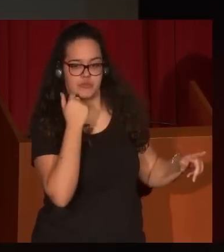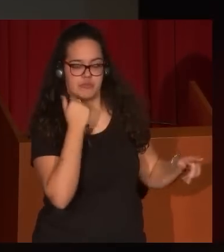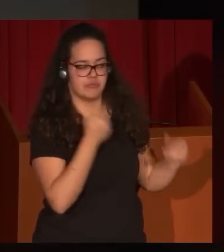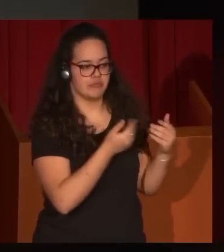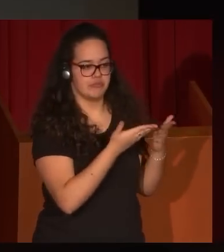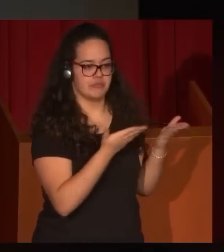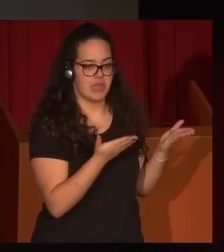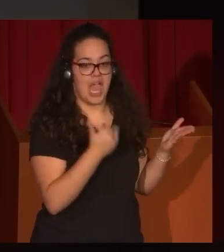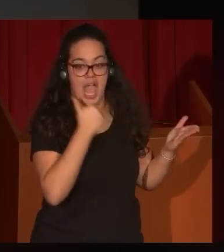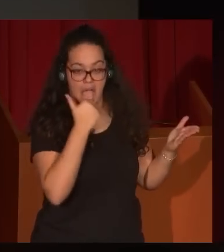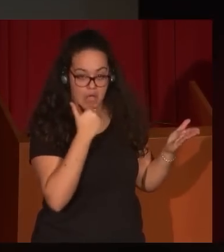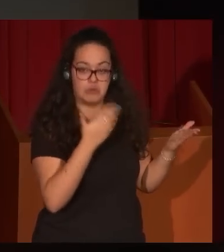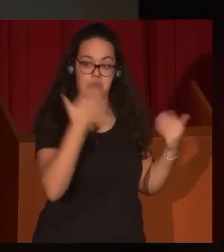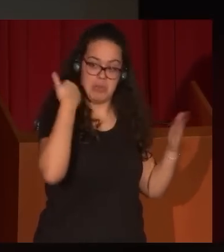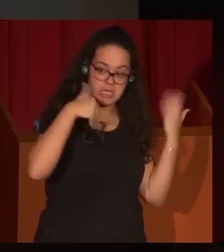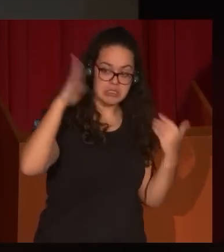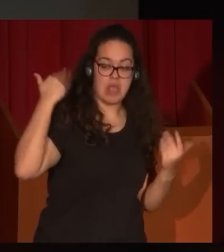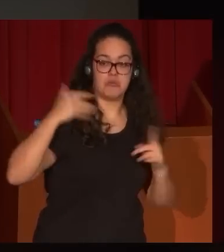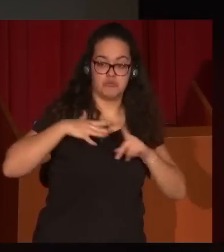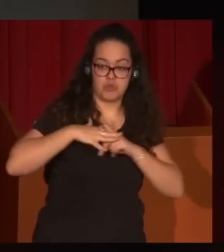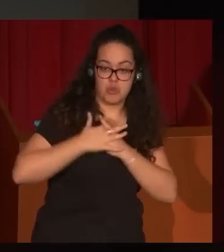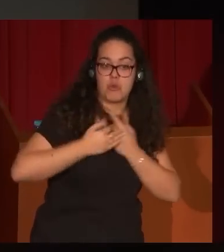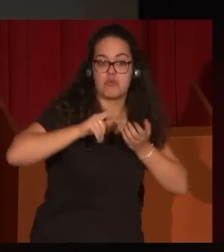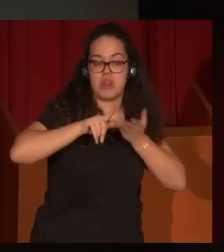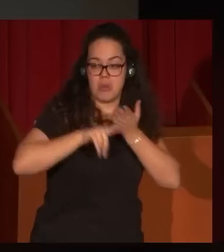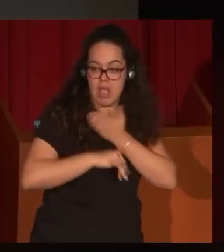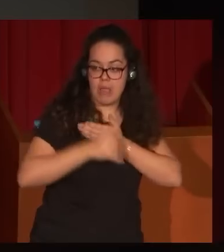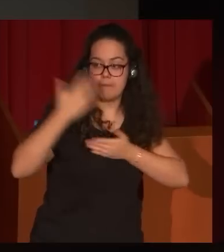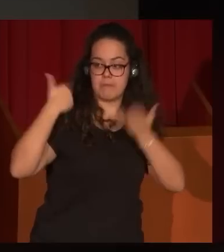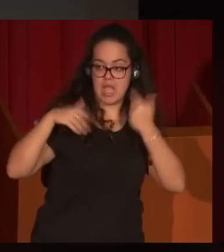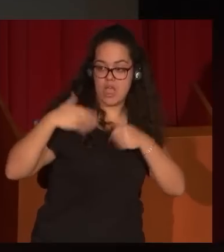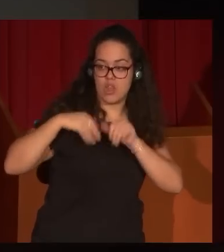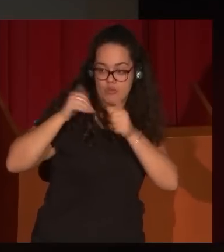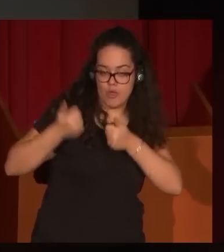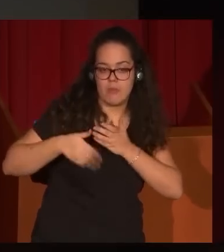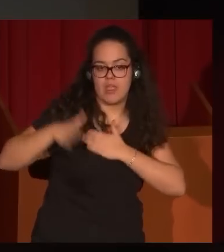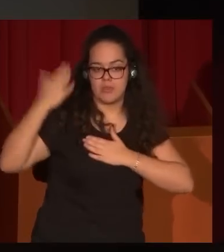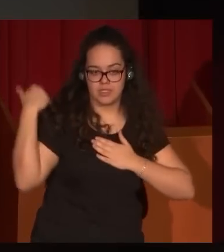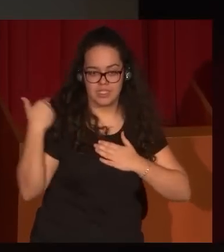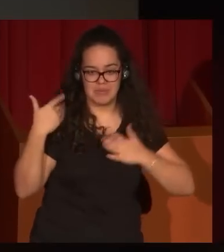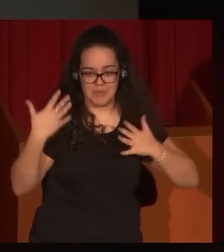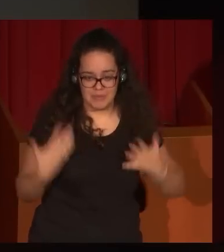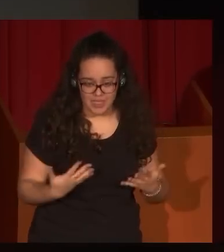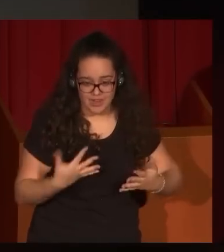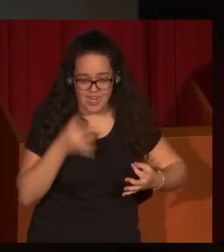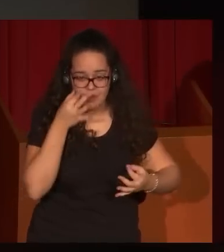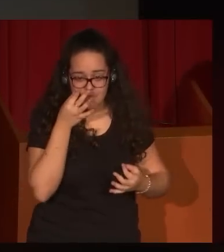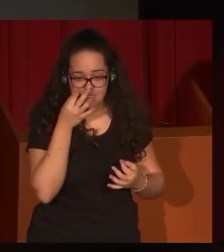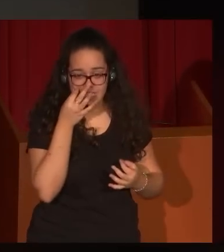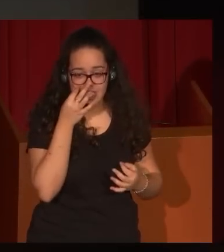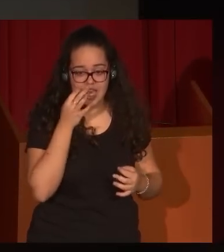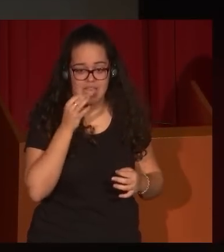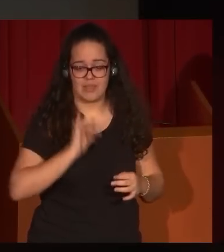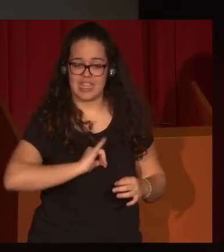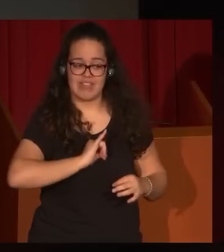que ha sucedido en el pasado con un lenguaje del pasado pero que no responde a la identidad clara de su